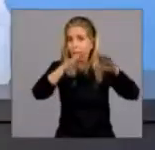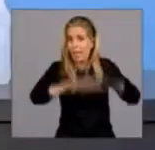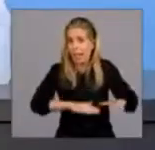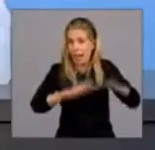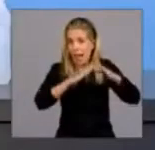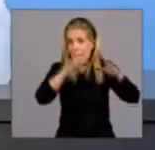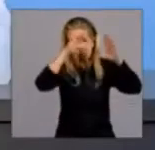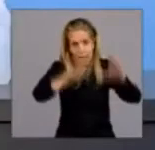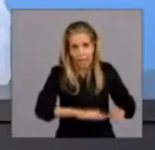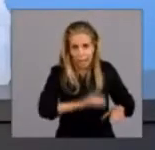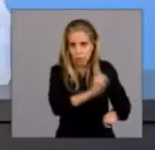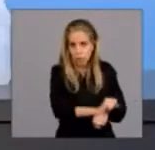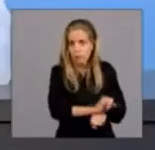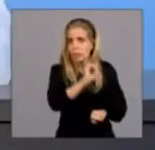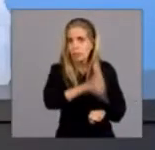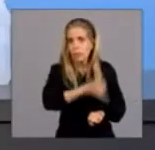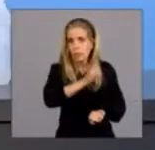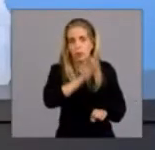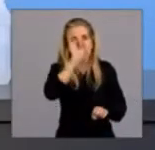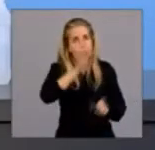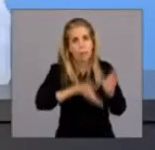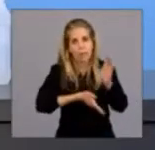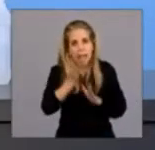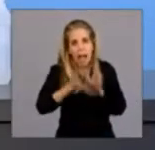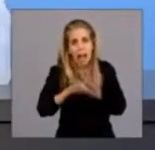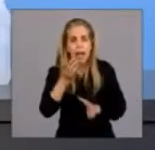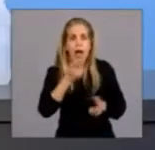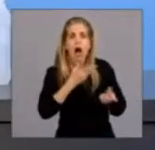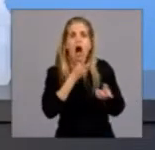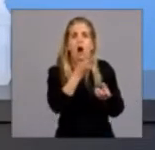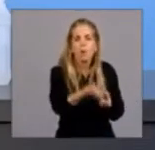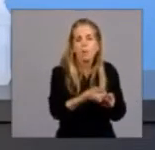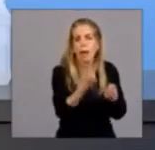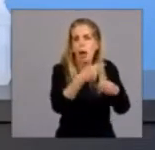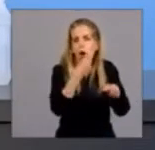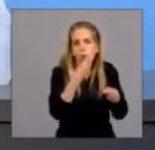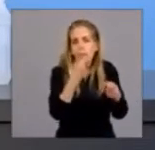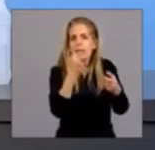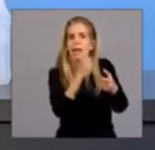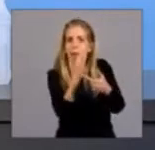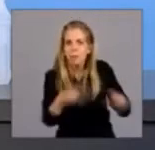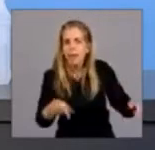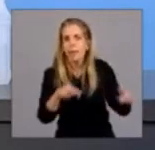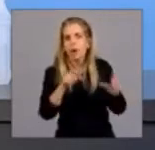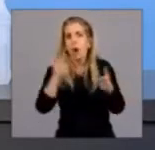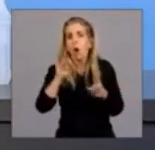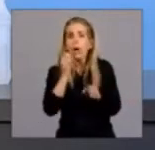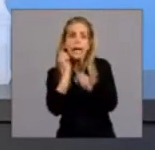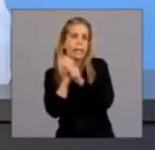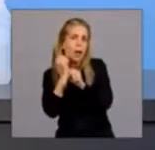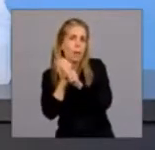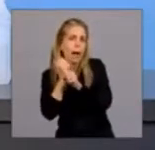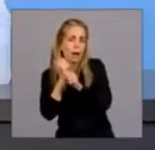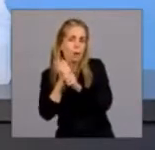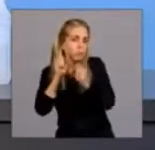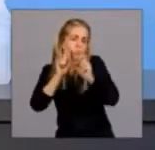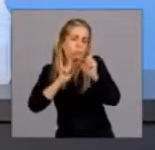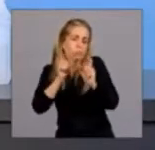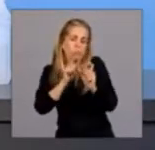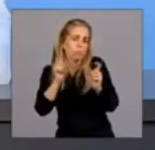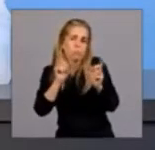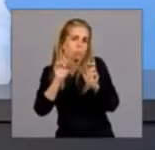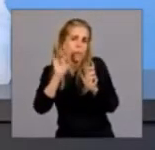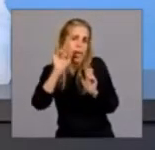que solo se puede salir para hacer compras básicas, para realizar trabajos exceptuados, esenciales, que son